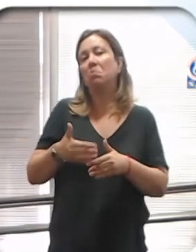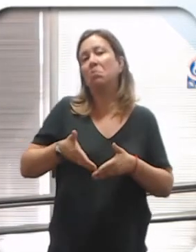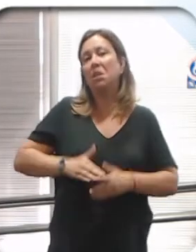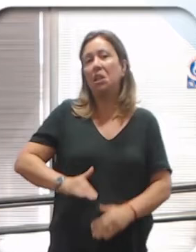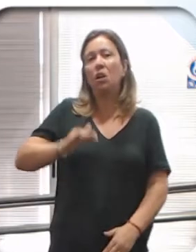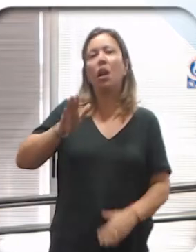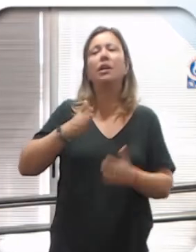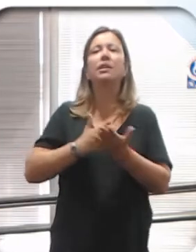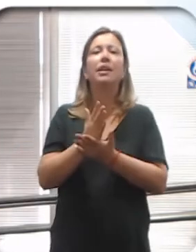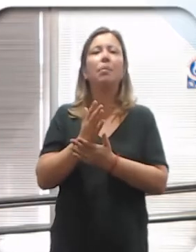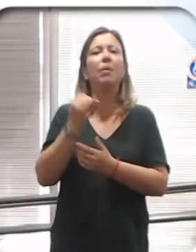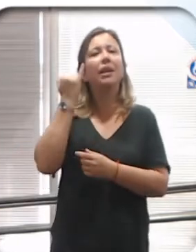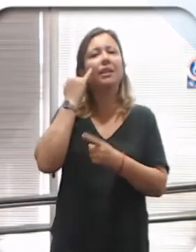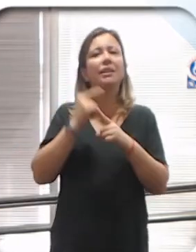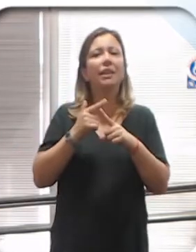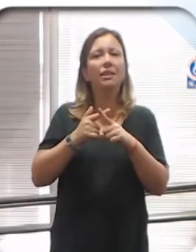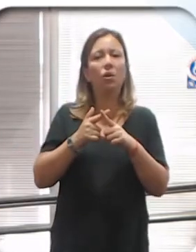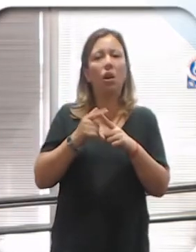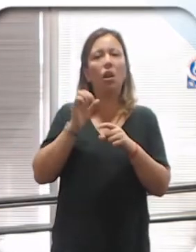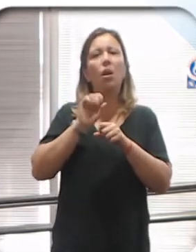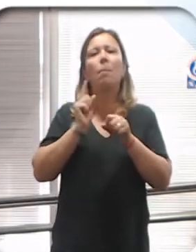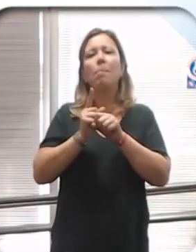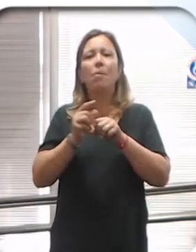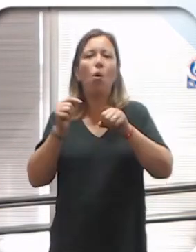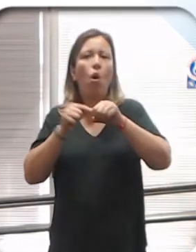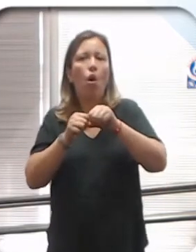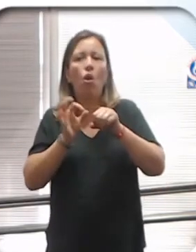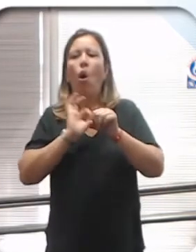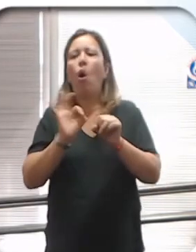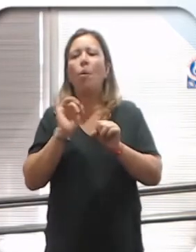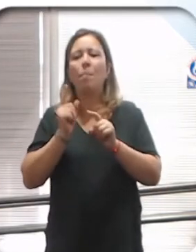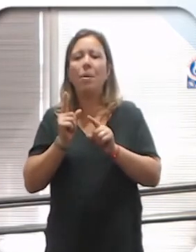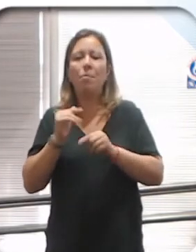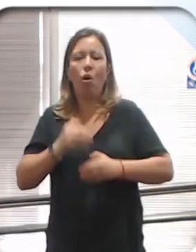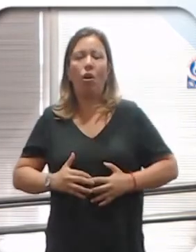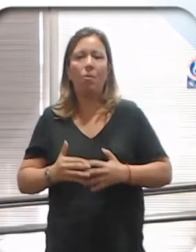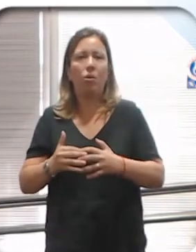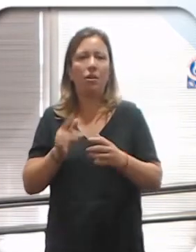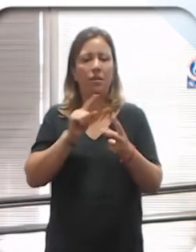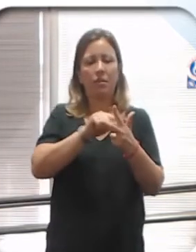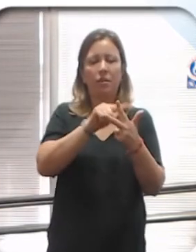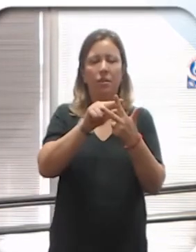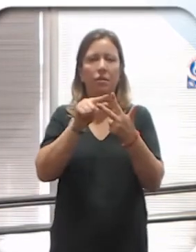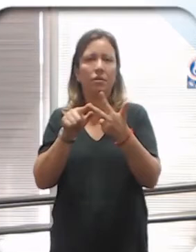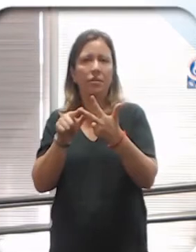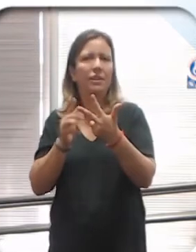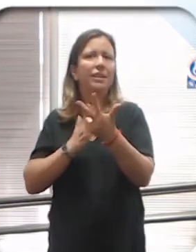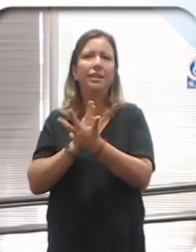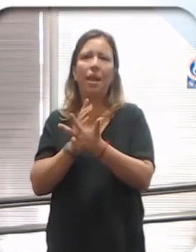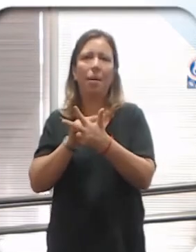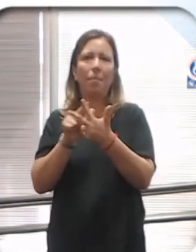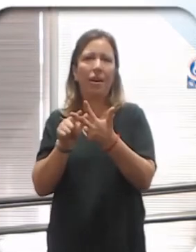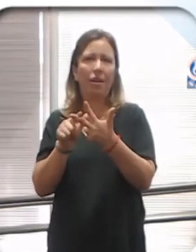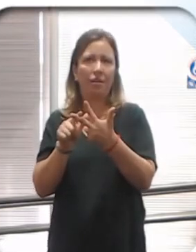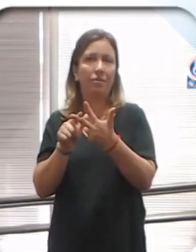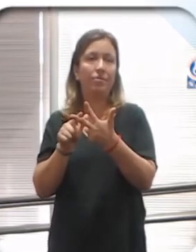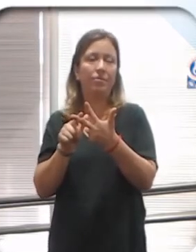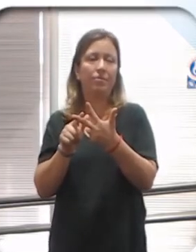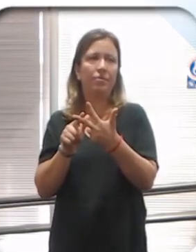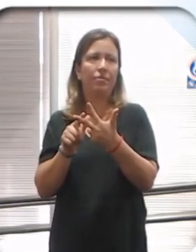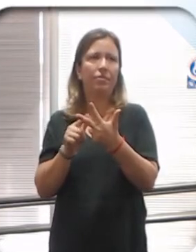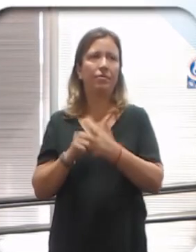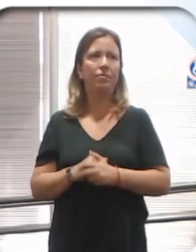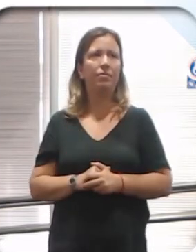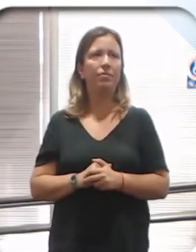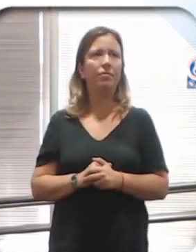pensamos en sexualidad, igual coito, igual reproducción. ¿Sí? En esto de tener un poquito lo biologista